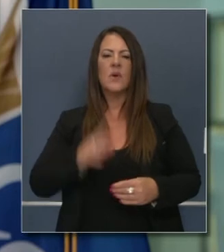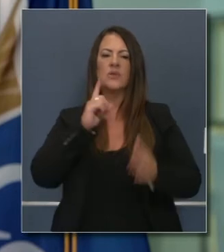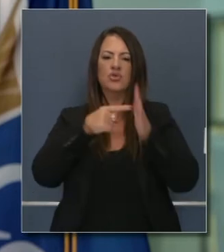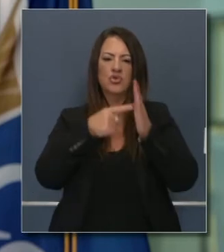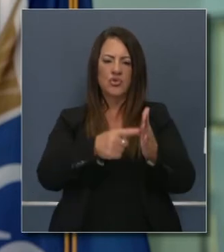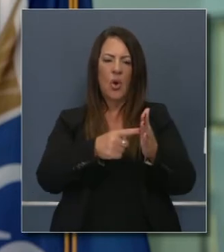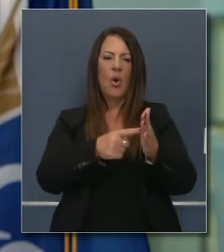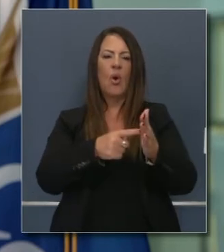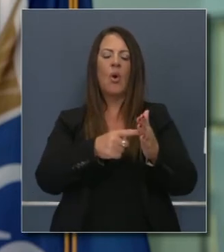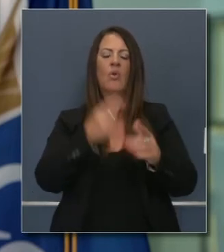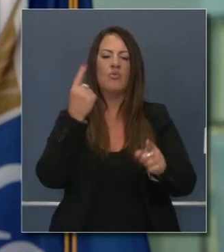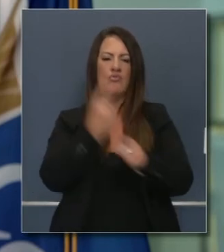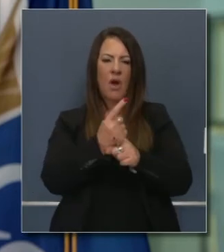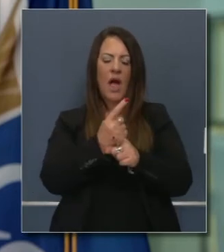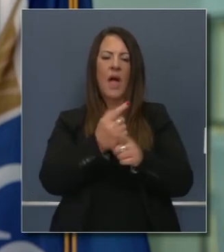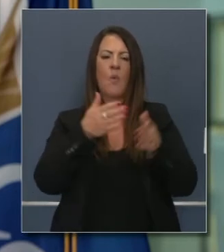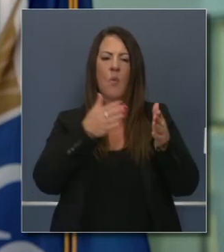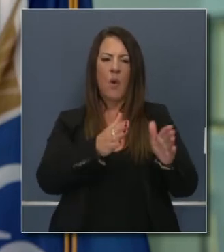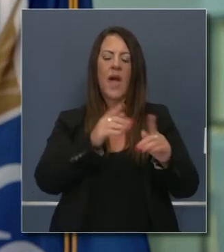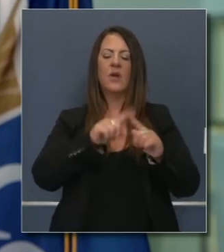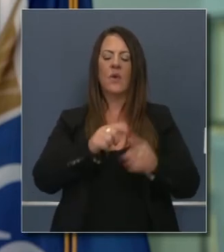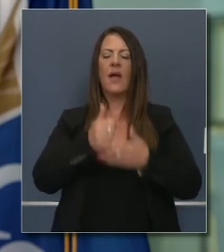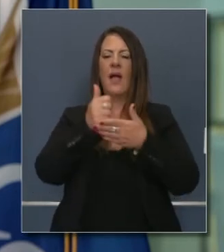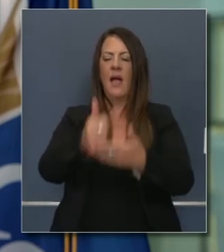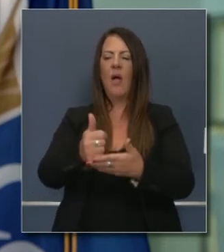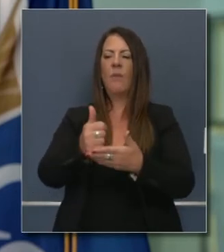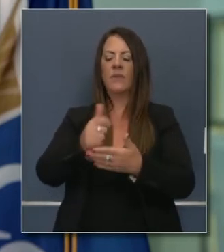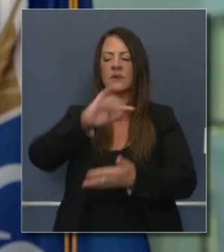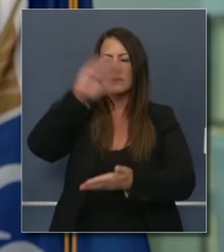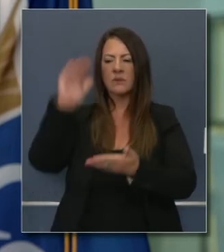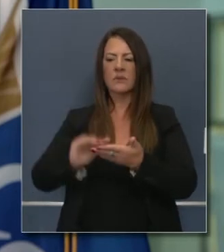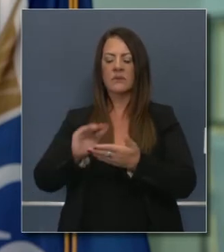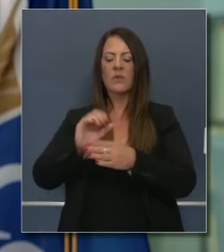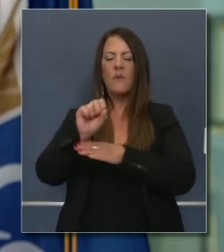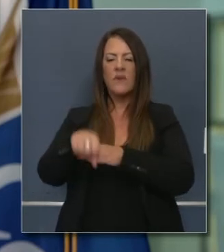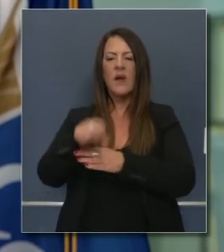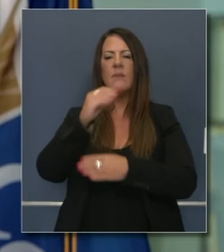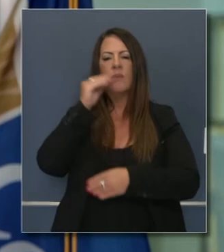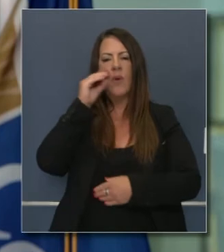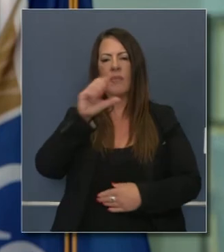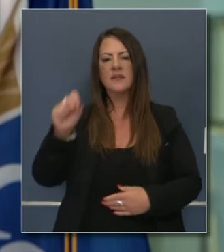más iluminado. Queremos pensar más en el éxito al lidiar en estos problemas.